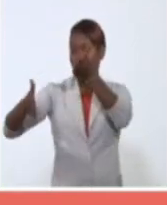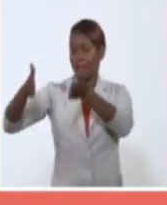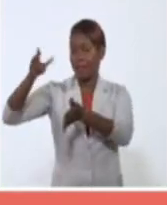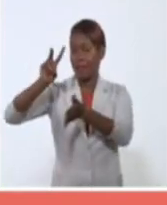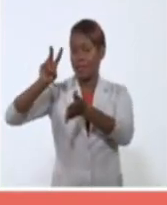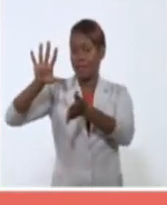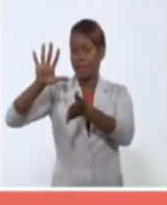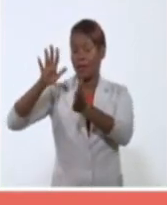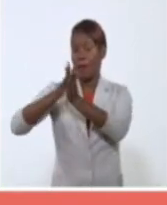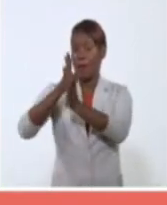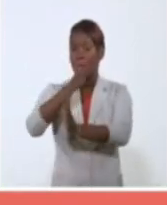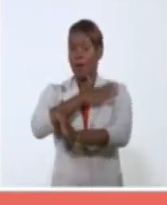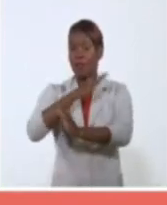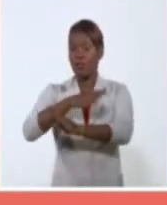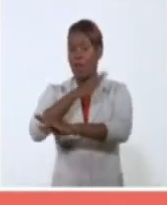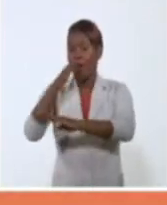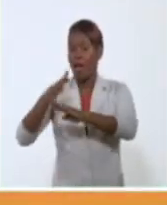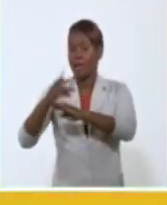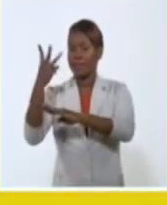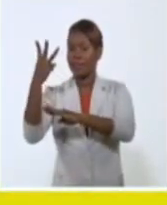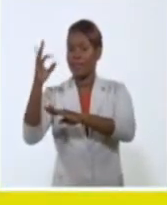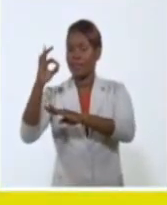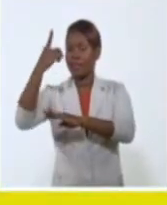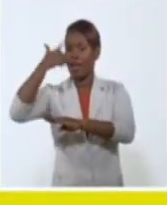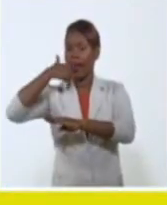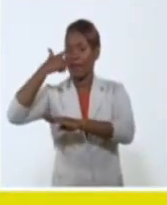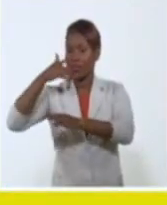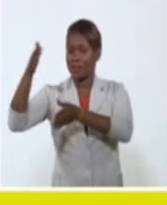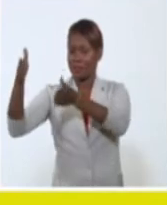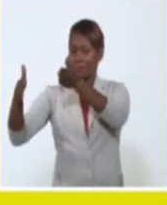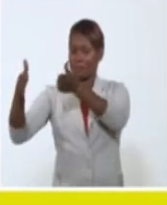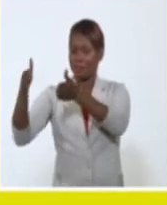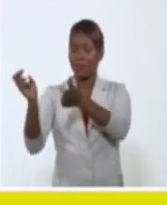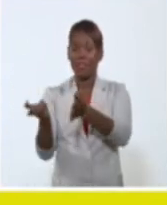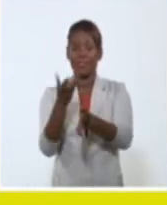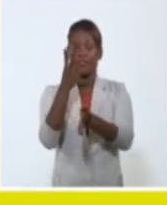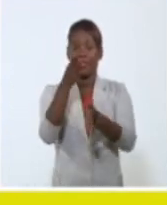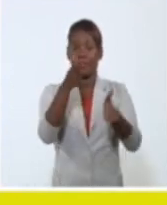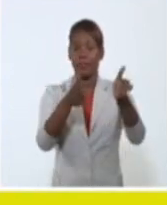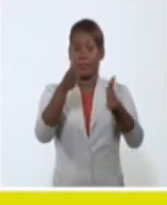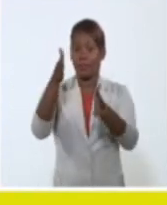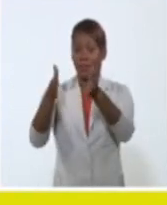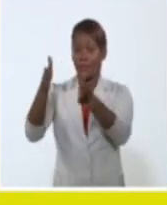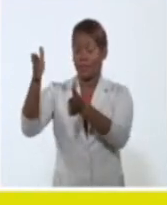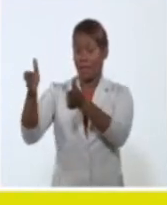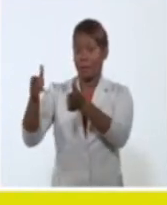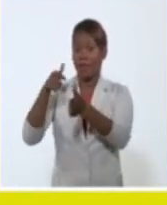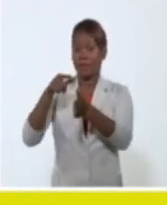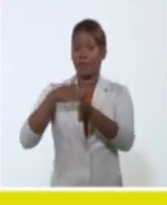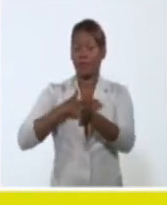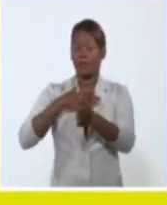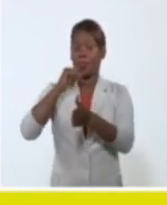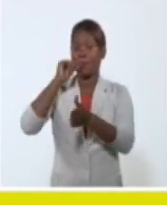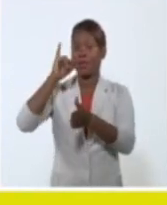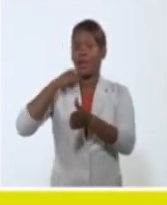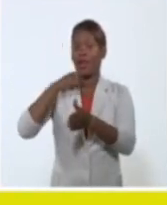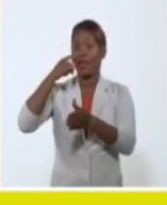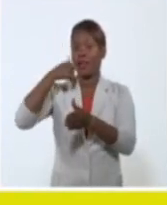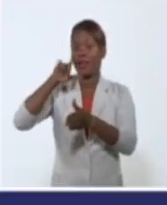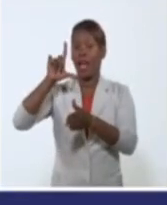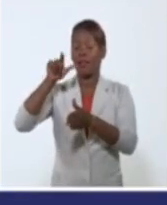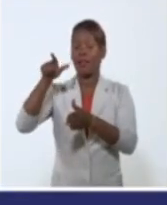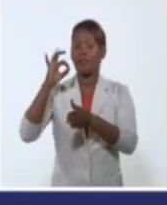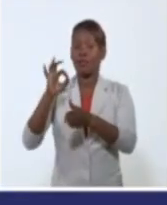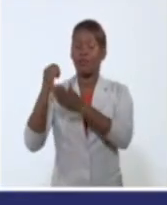marzo de 2022 al 30 de abril de ese mismo año. La Bienal de la Habana ha recibido un amplio respaldo internacional,